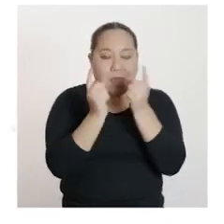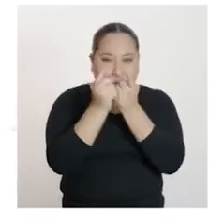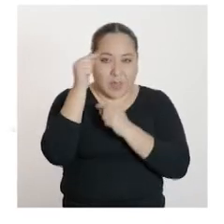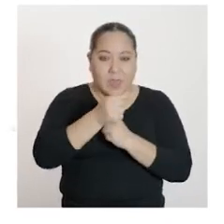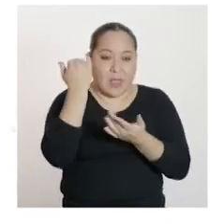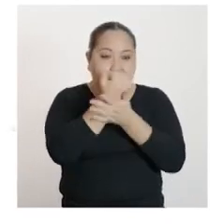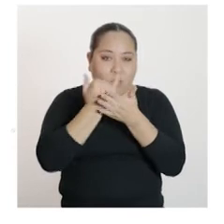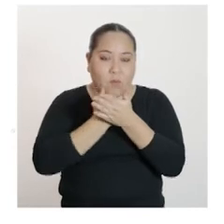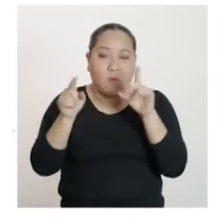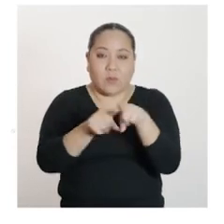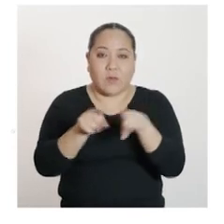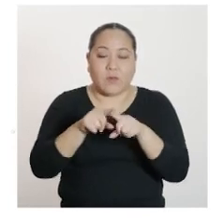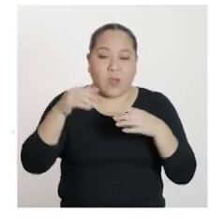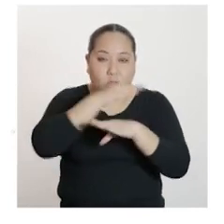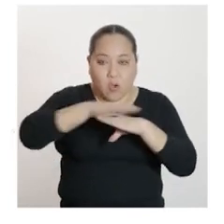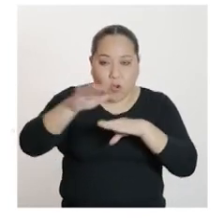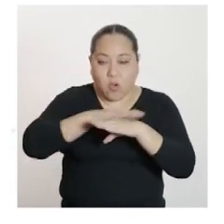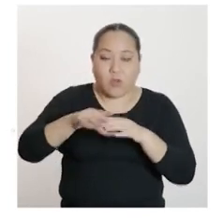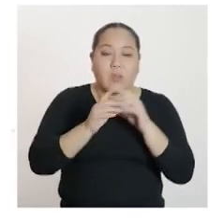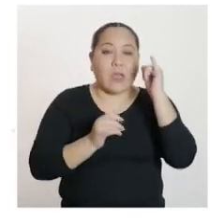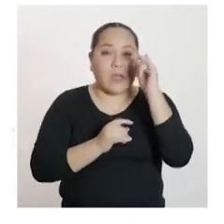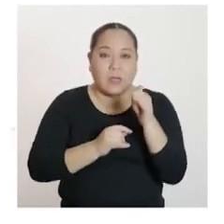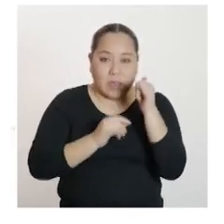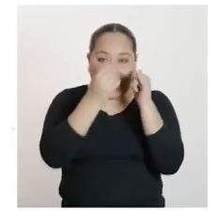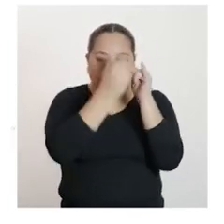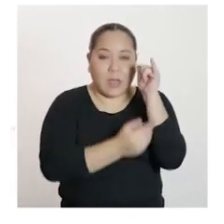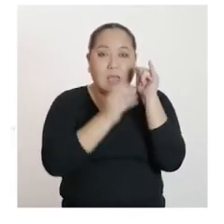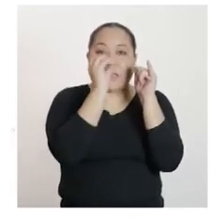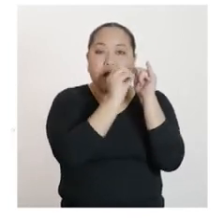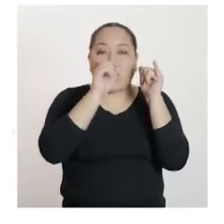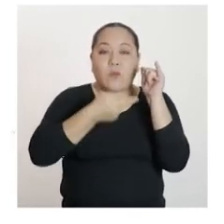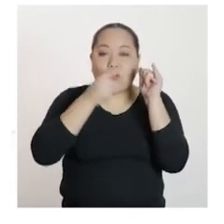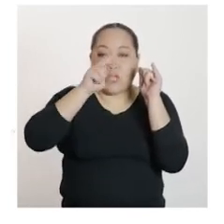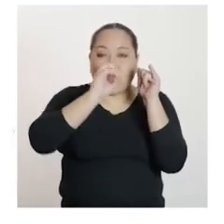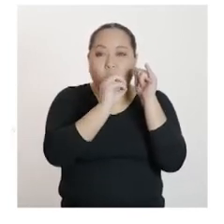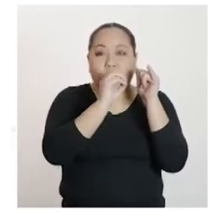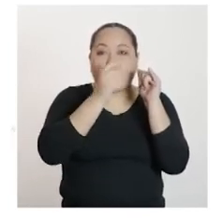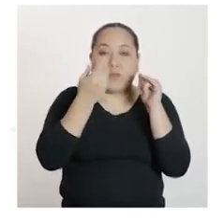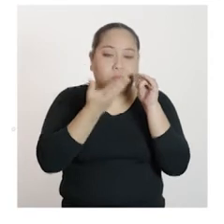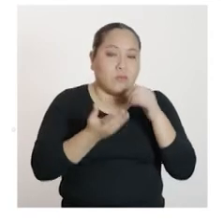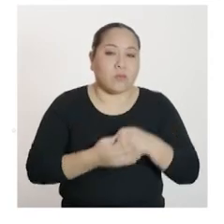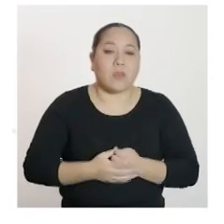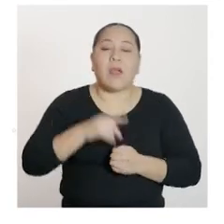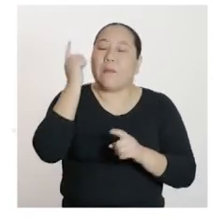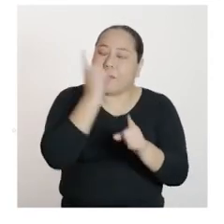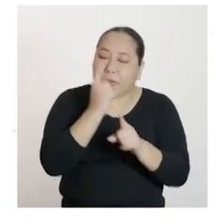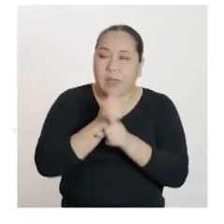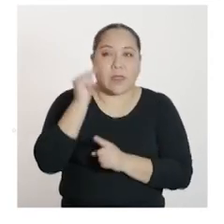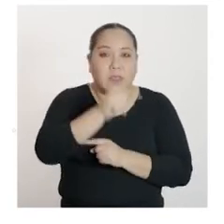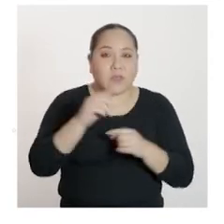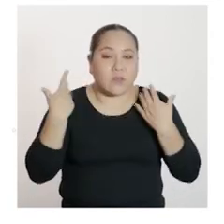gráfica también corta al eje Y en el punto cero punto y coma cero. Bien, a partir de los